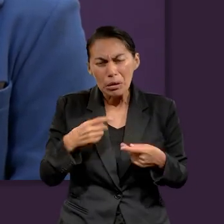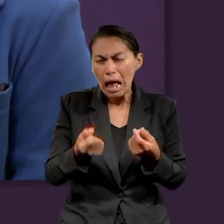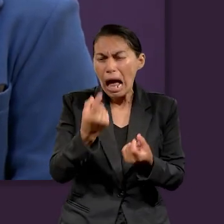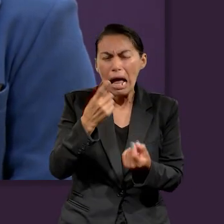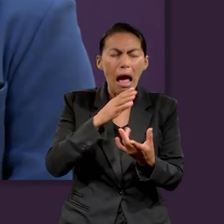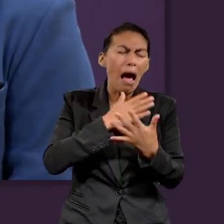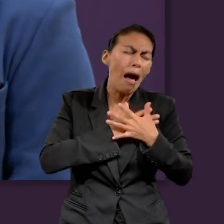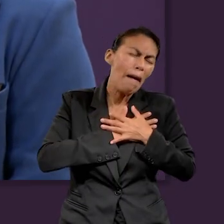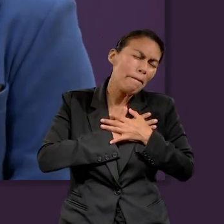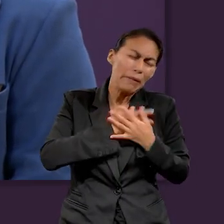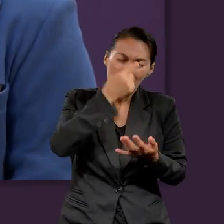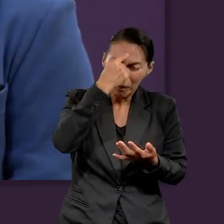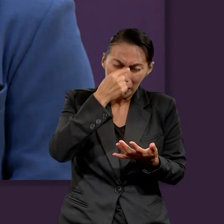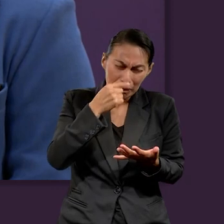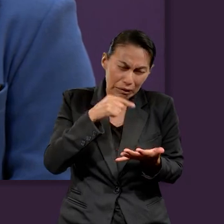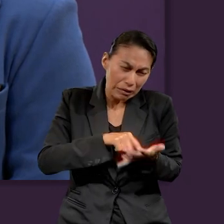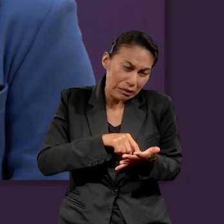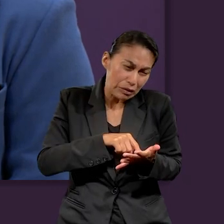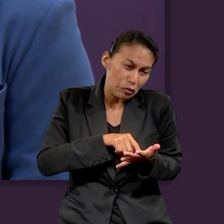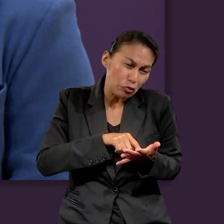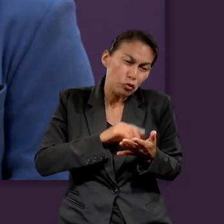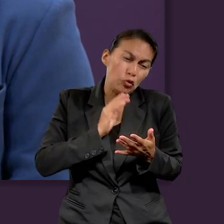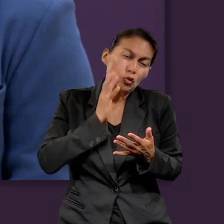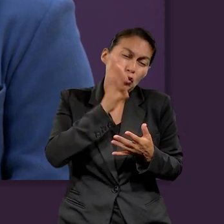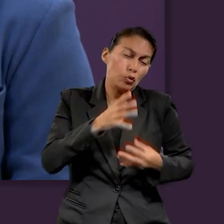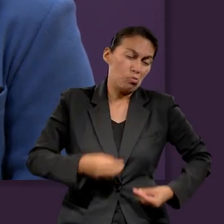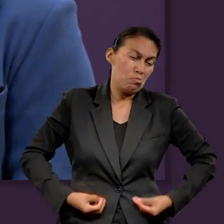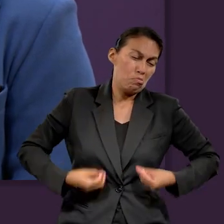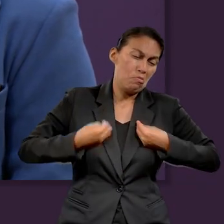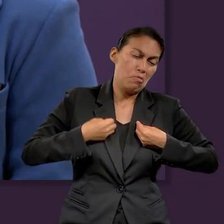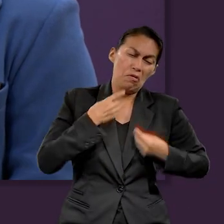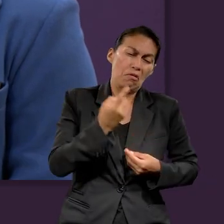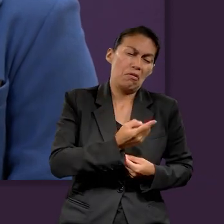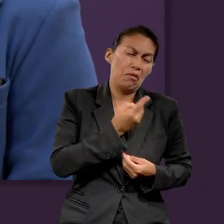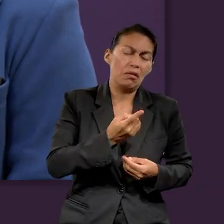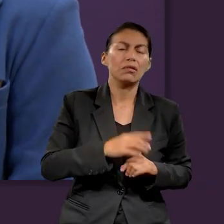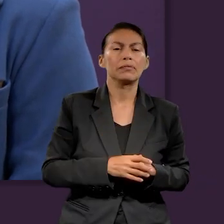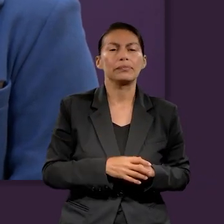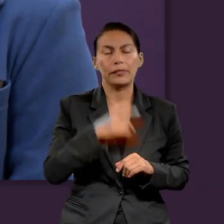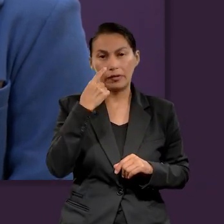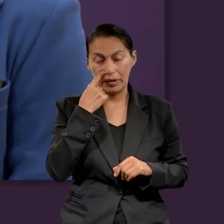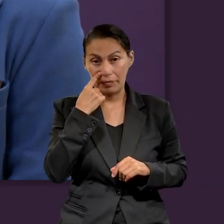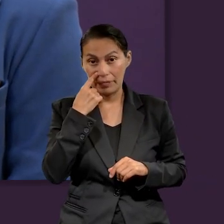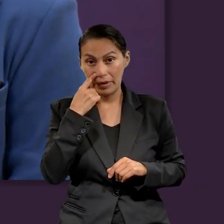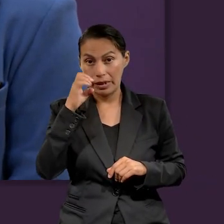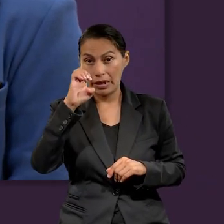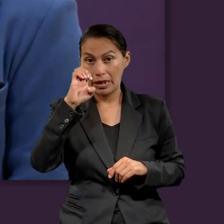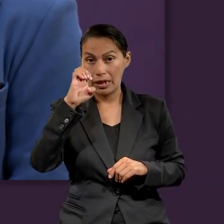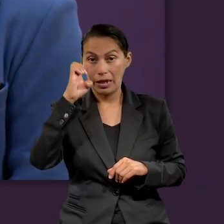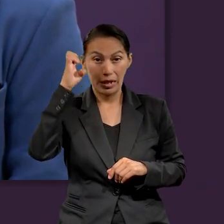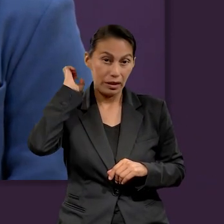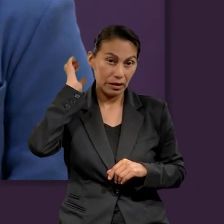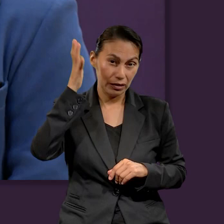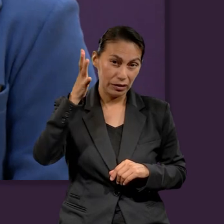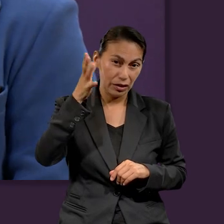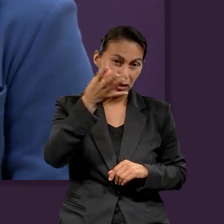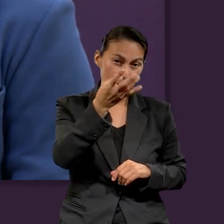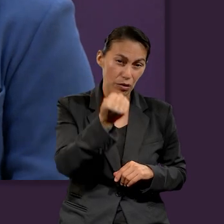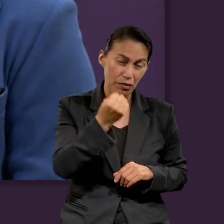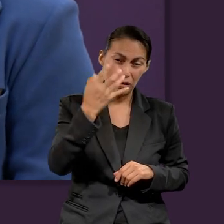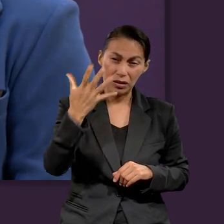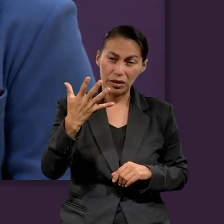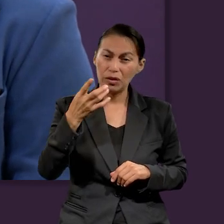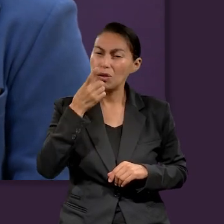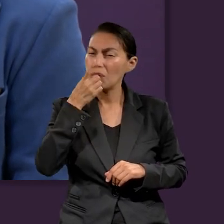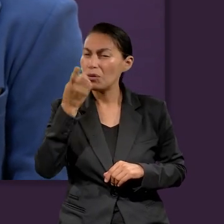por alguien que tú amas, que lo quieres volver a ver, que quieres que esté en un mejor lugar. Y Salomón nos advirtió sobre ello en el libro de Eclesiastes, en el 9